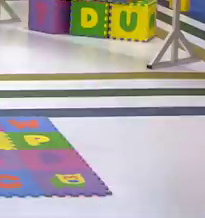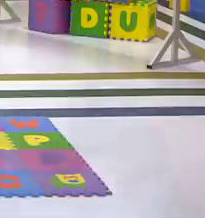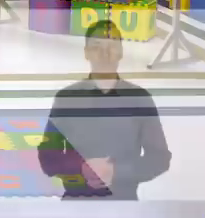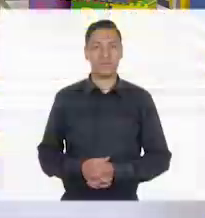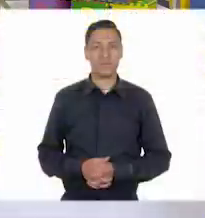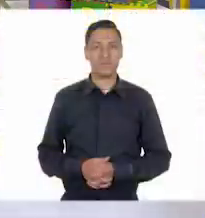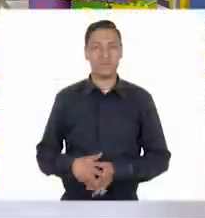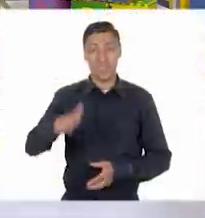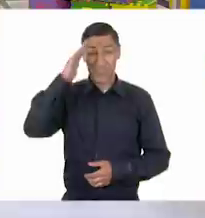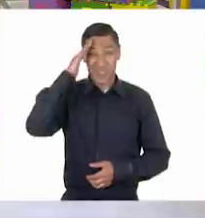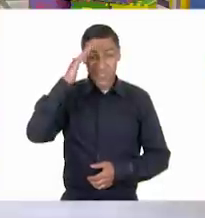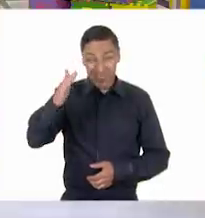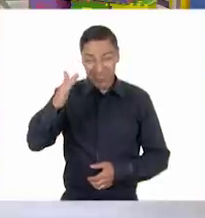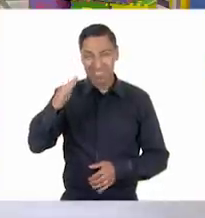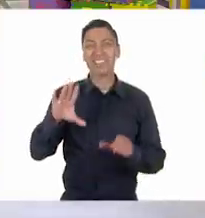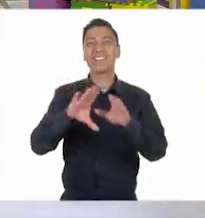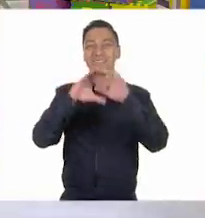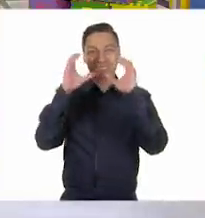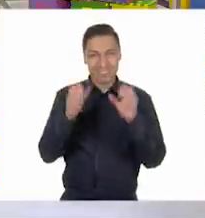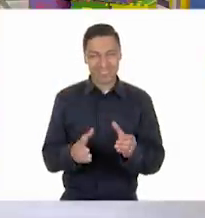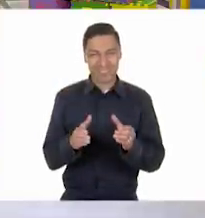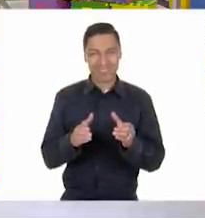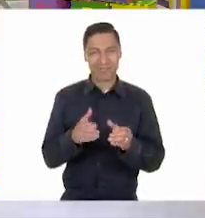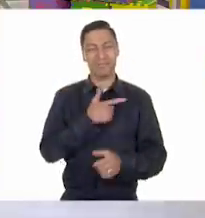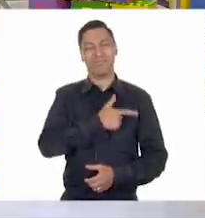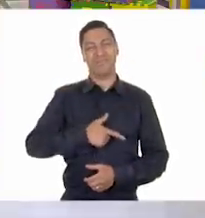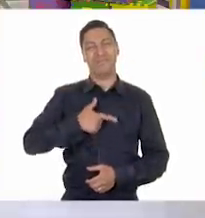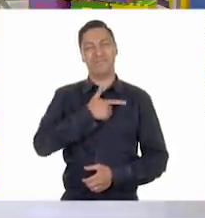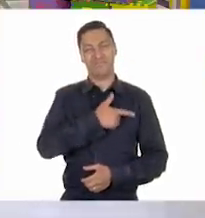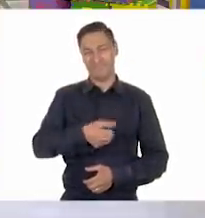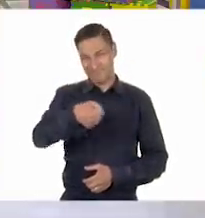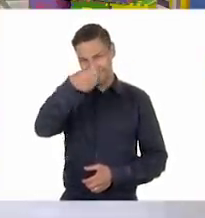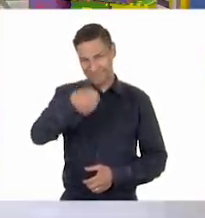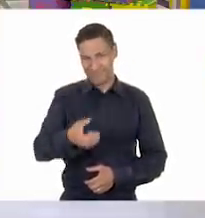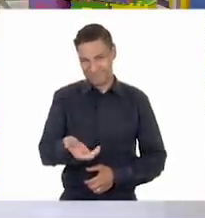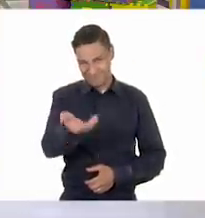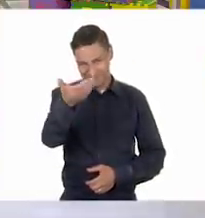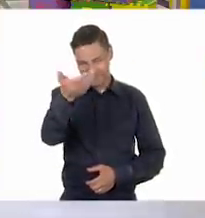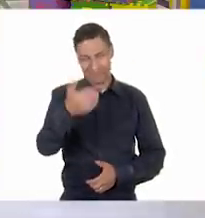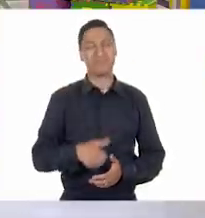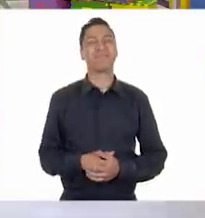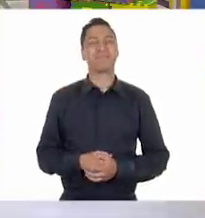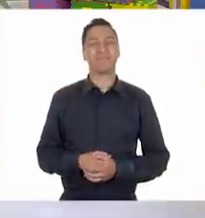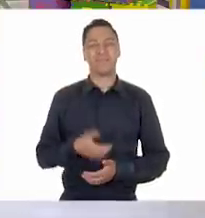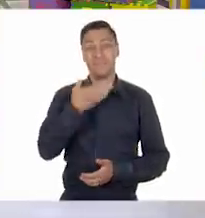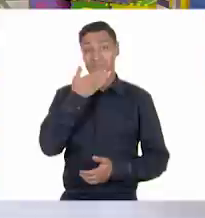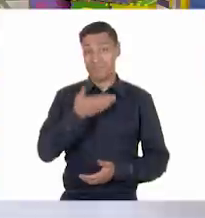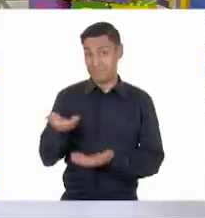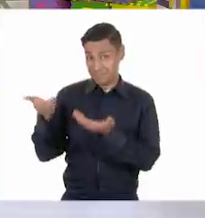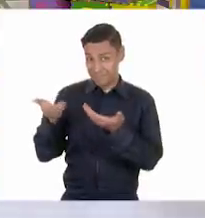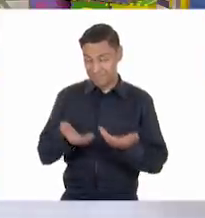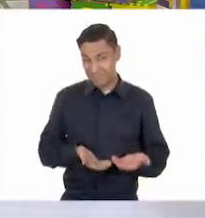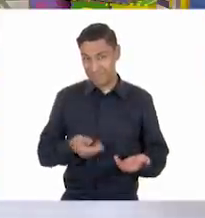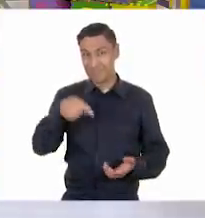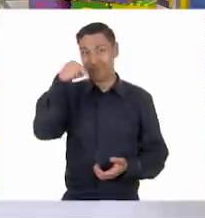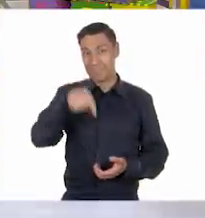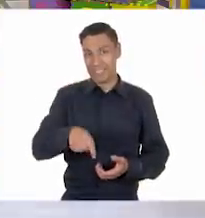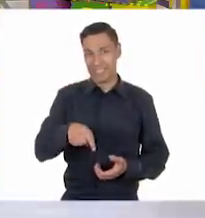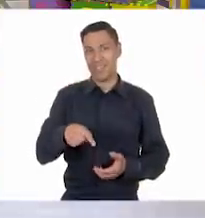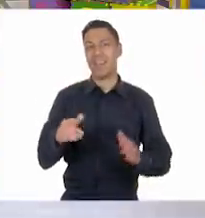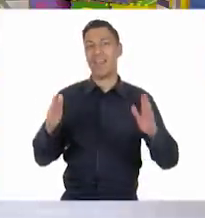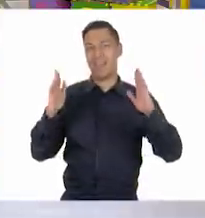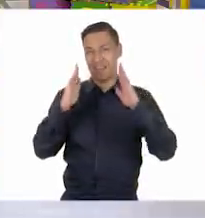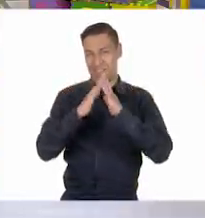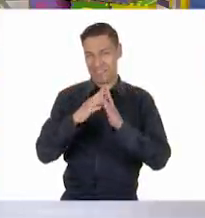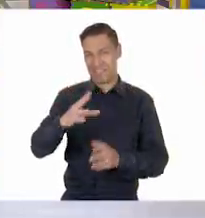¡Hola, niñas y niños! ¿Cómo están? Me da mucho gusto saludarlas y saludarlos. Bienvenidas y bienvenidos a Aprende